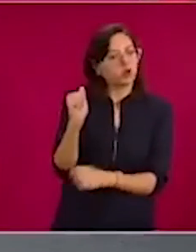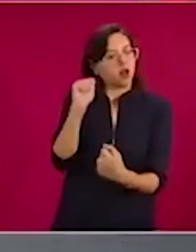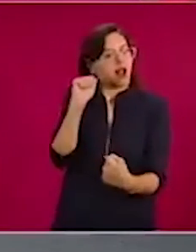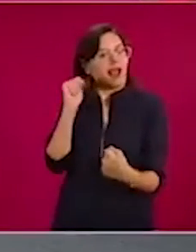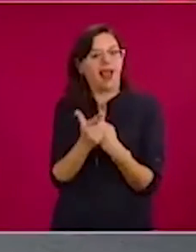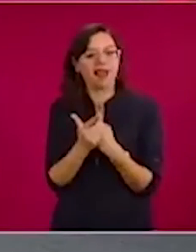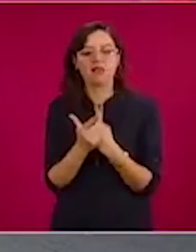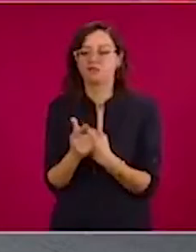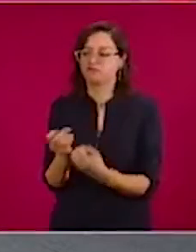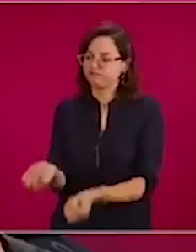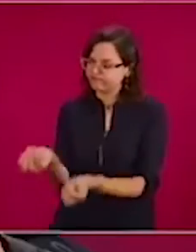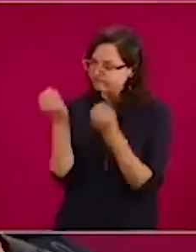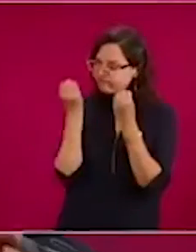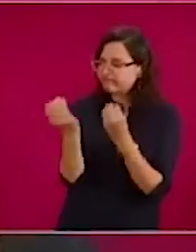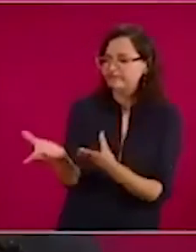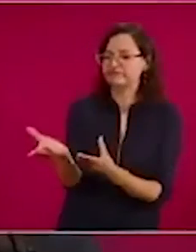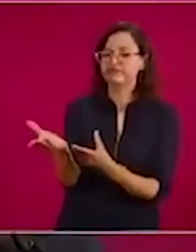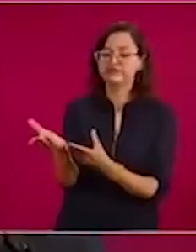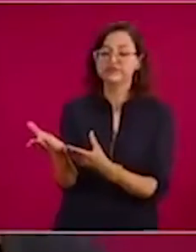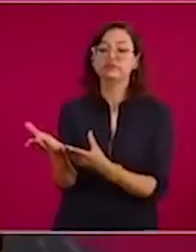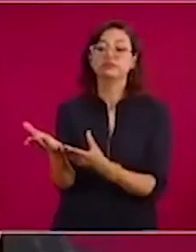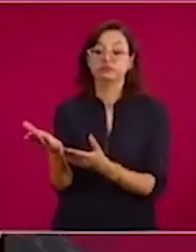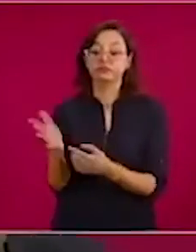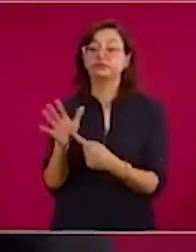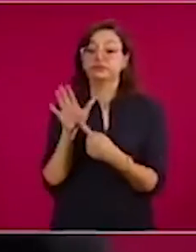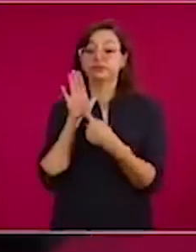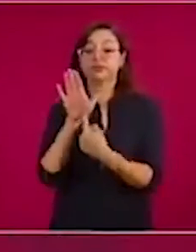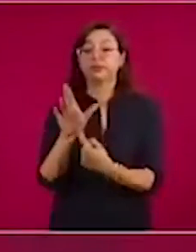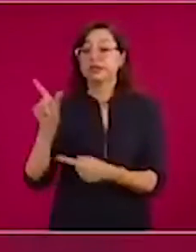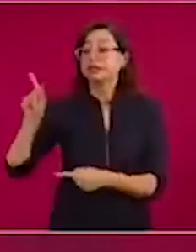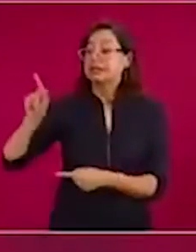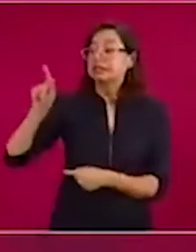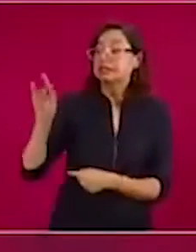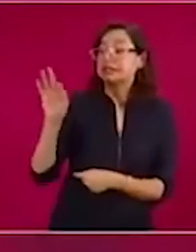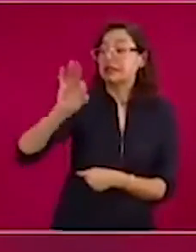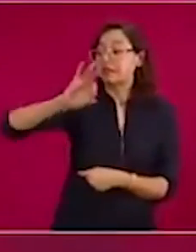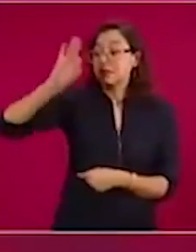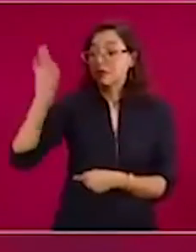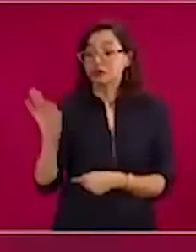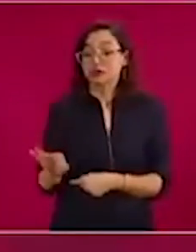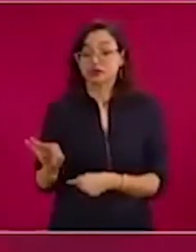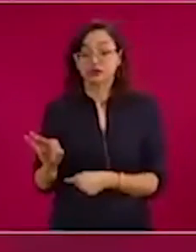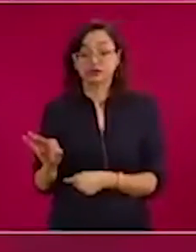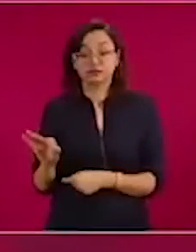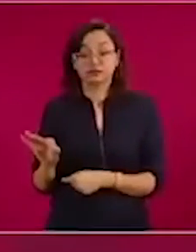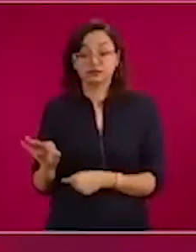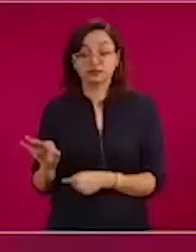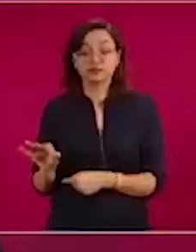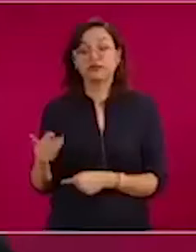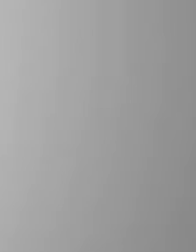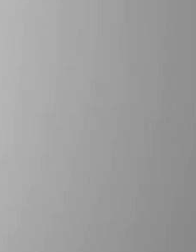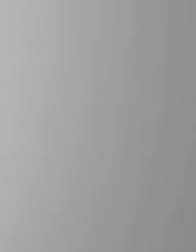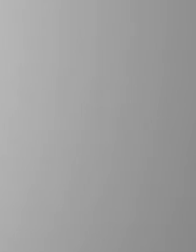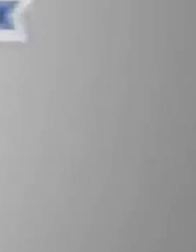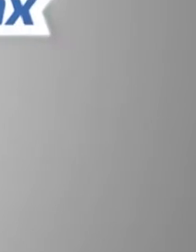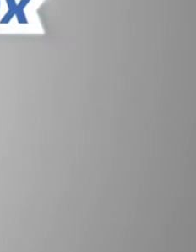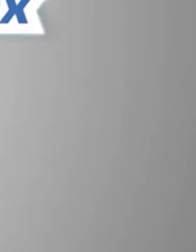reconocido. Hay productores agrícolas en Estados Unidos que requieren de trabajadores mexicanos y así en muchos casos.